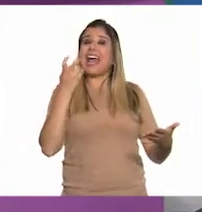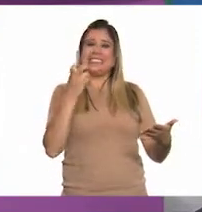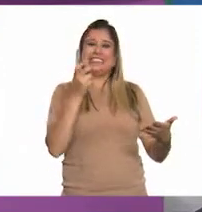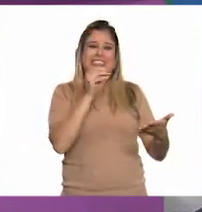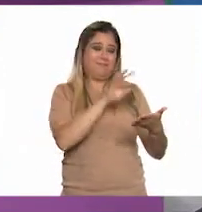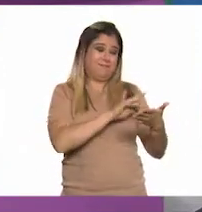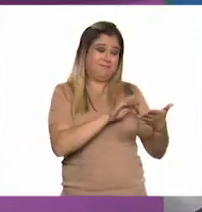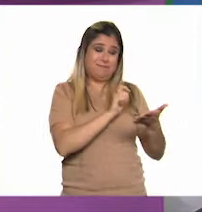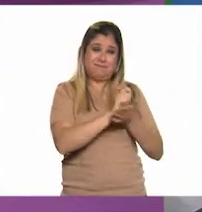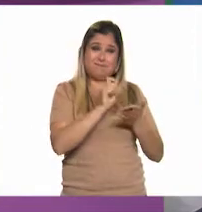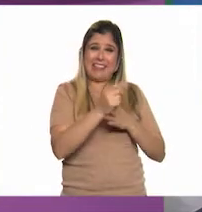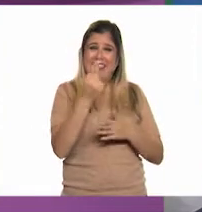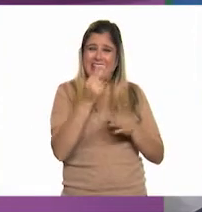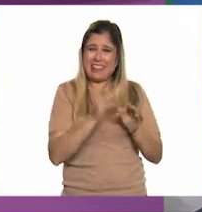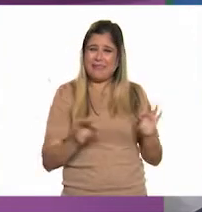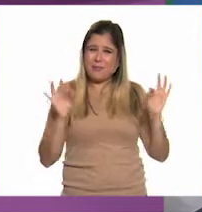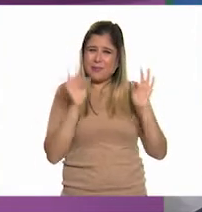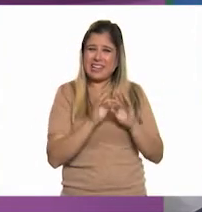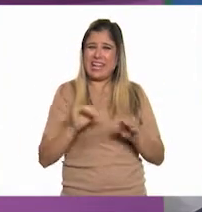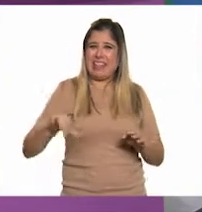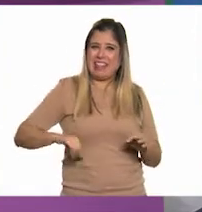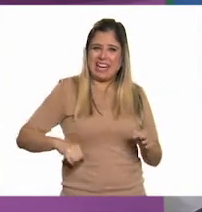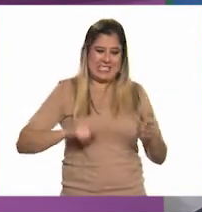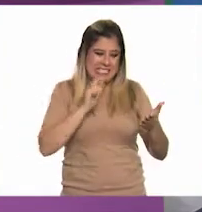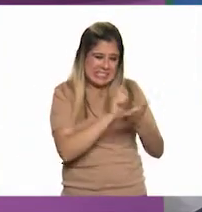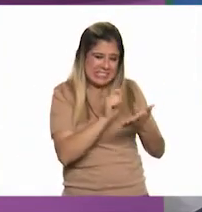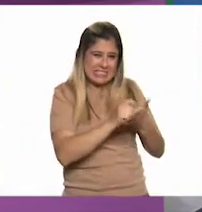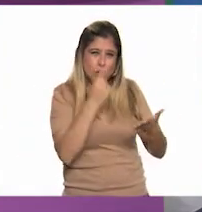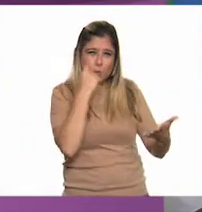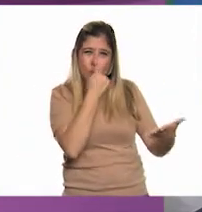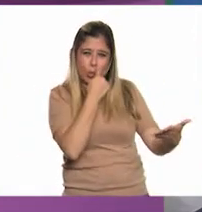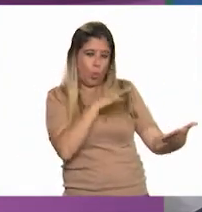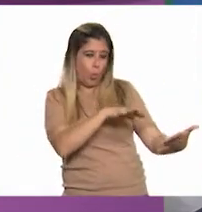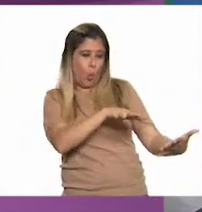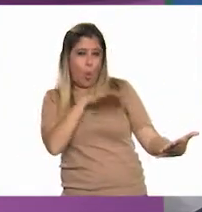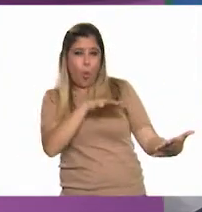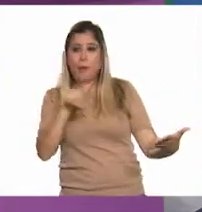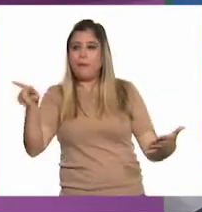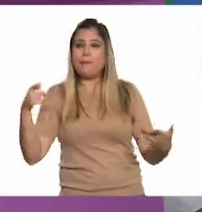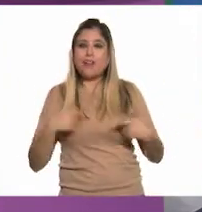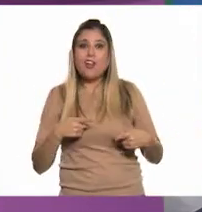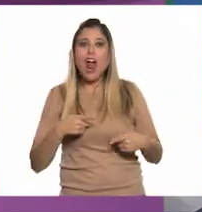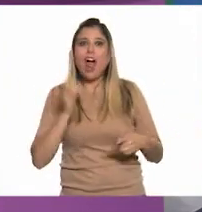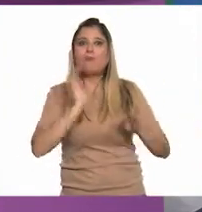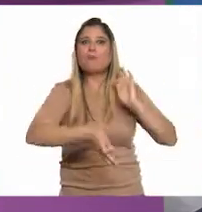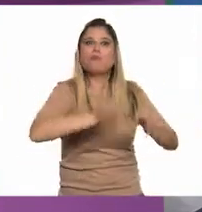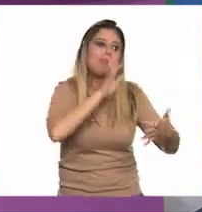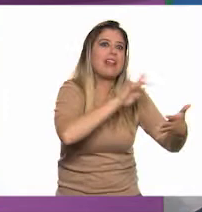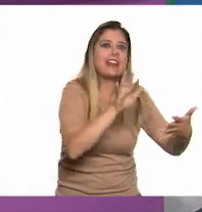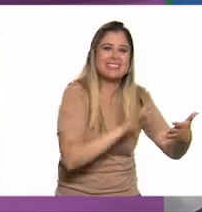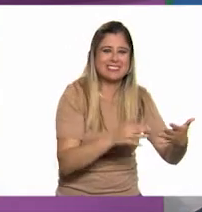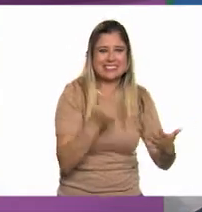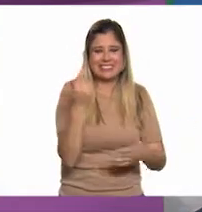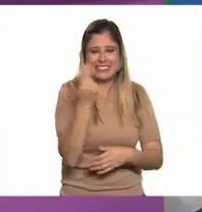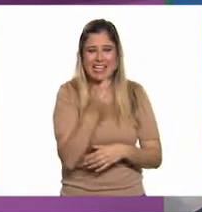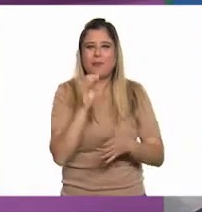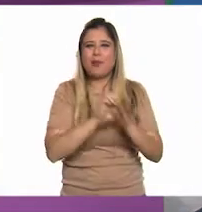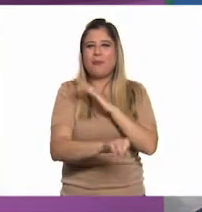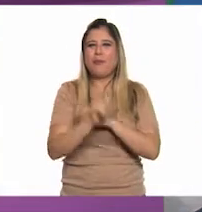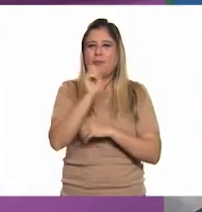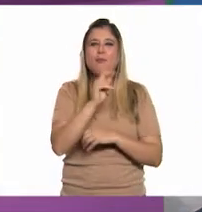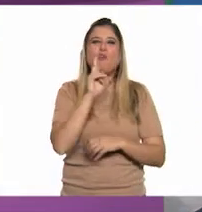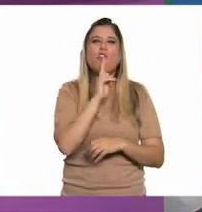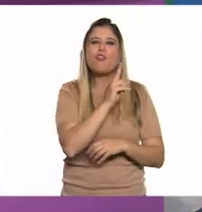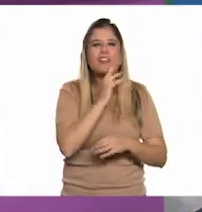de leer los artículos que escribamos o, pues, que les pueda servir, ¿no? Por ejemplo, pues, después de leer la noticia sobre el desprendimiento del